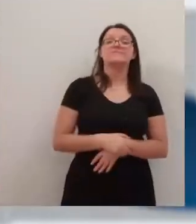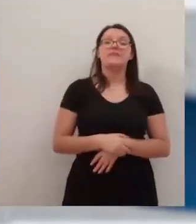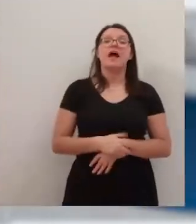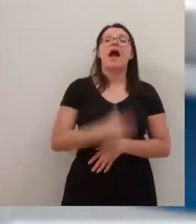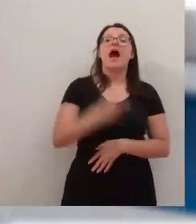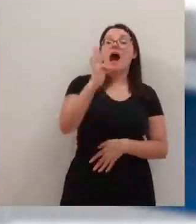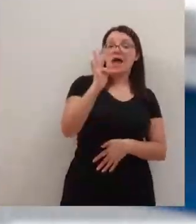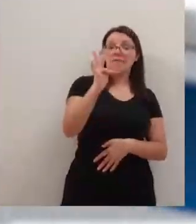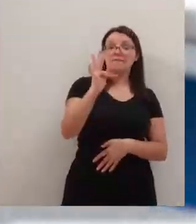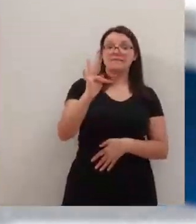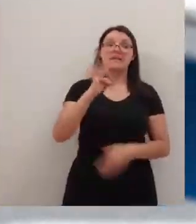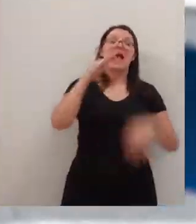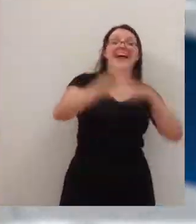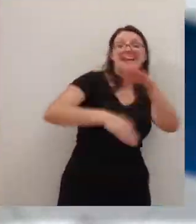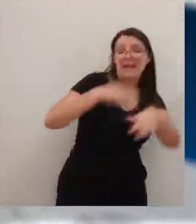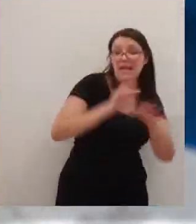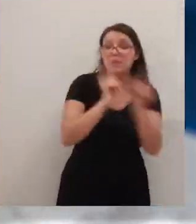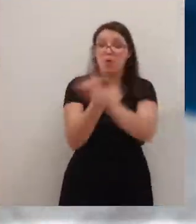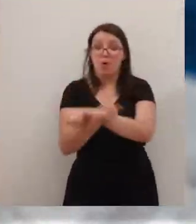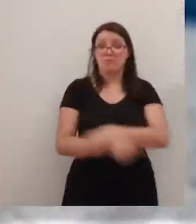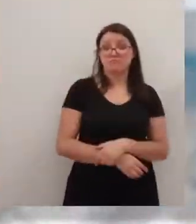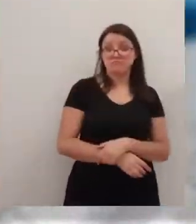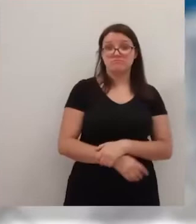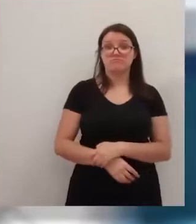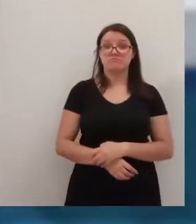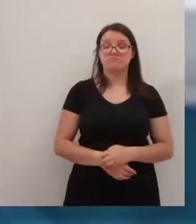incluido el logrado en el relevo cuatro por cien estilos.